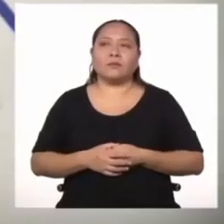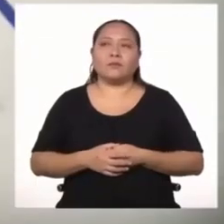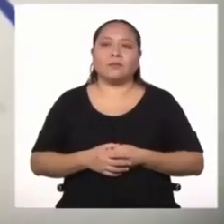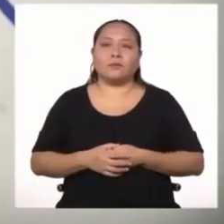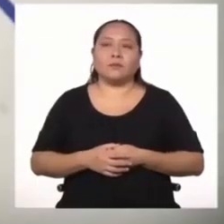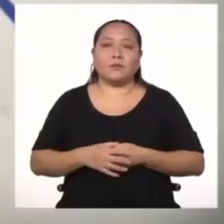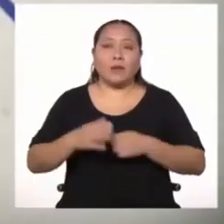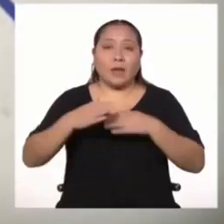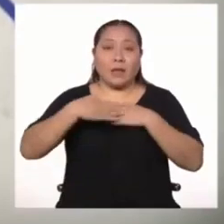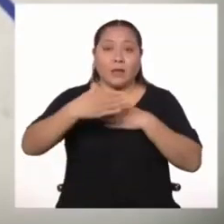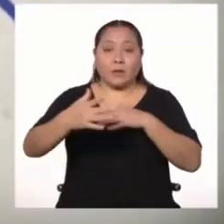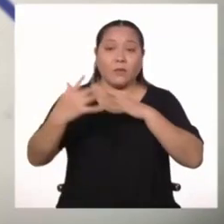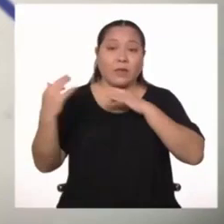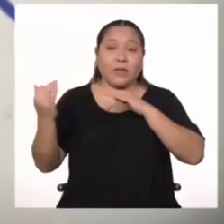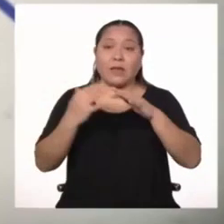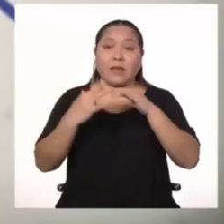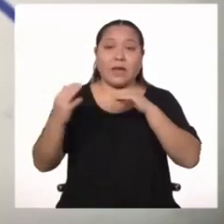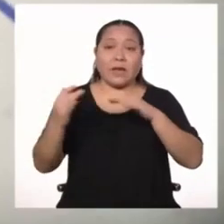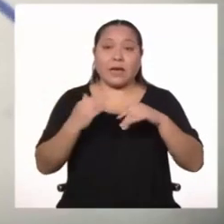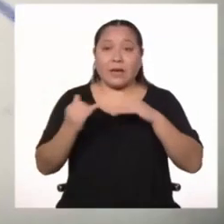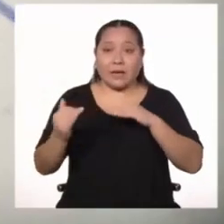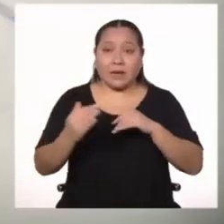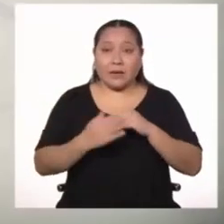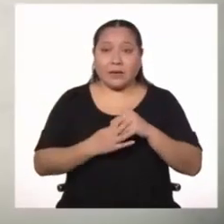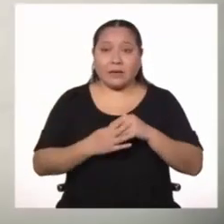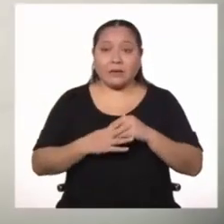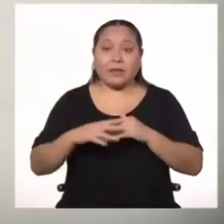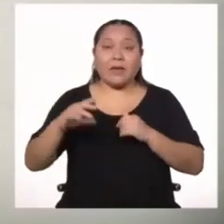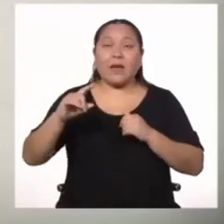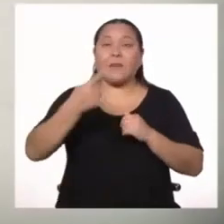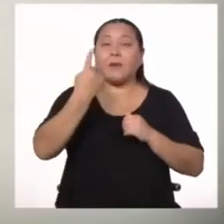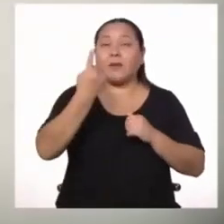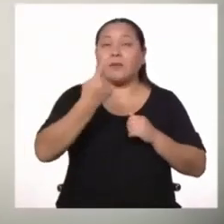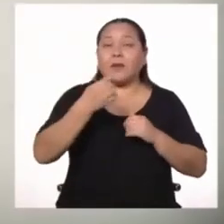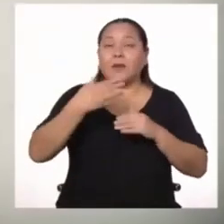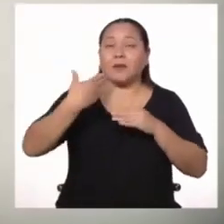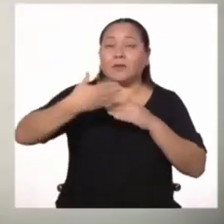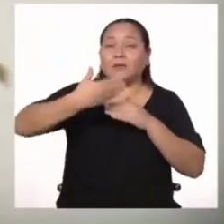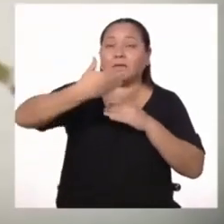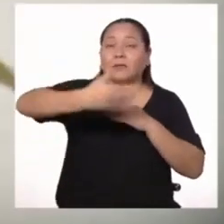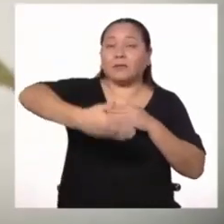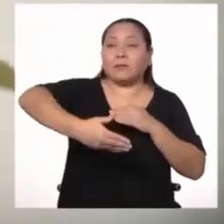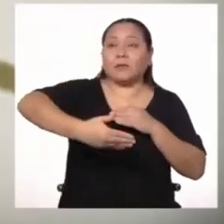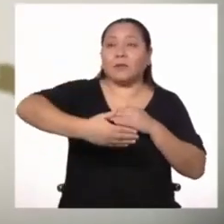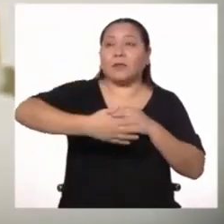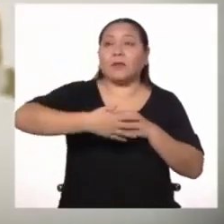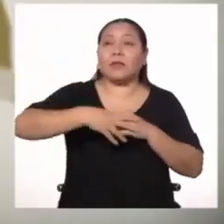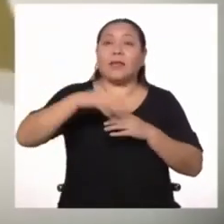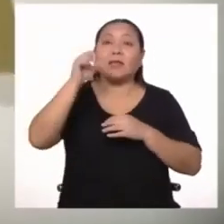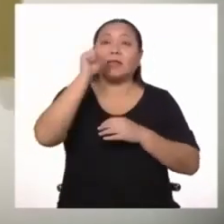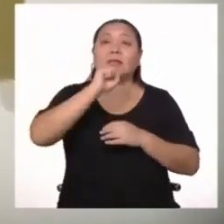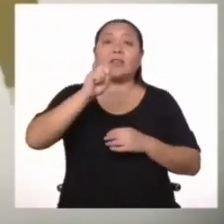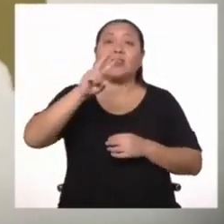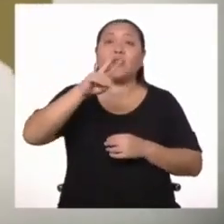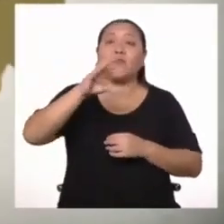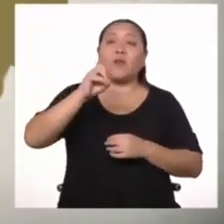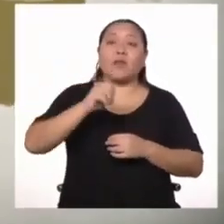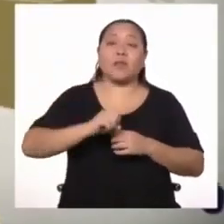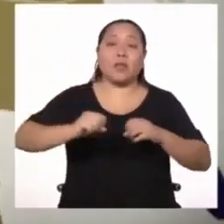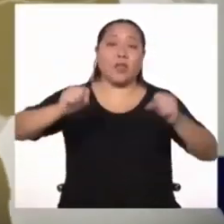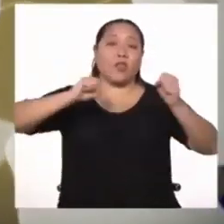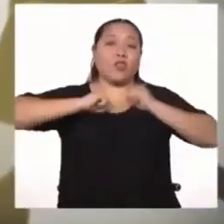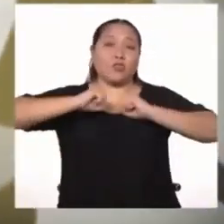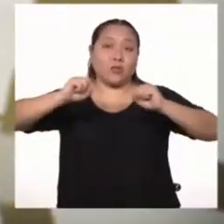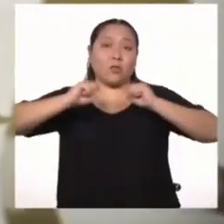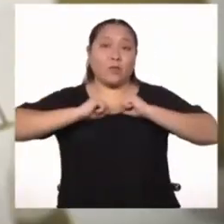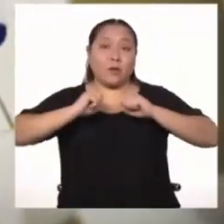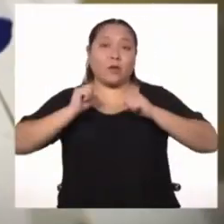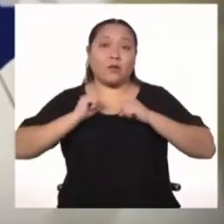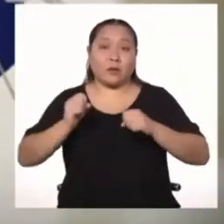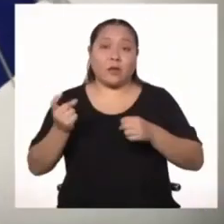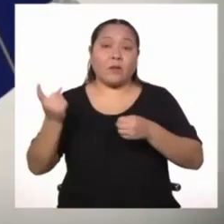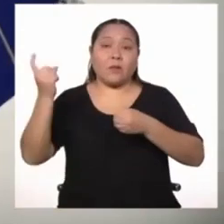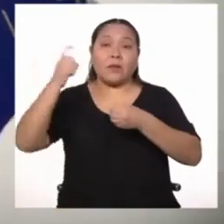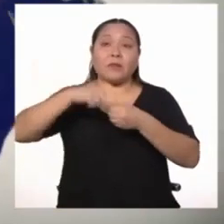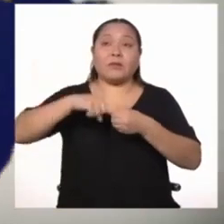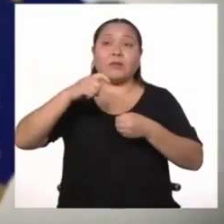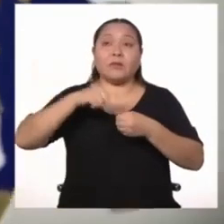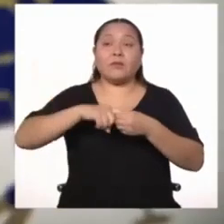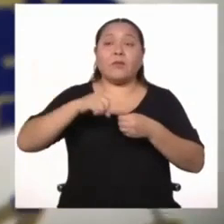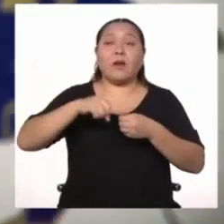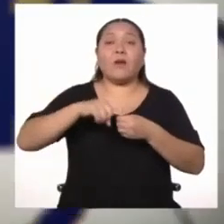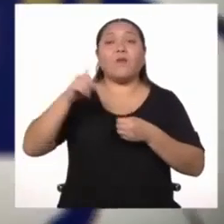Después de la guerra, y sobre todo en las primeras décadas del siglo XX, los deportes practicados por los ingleses